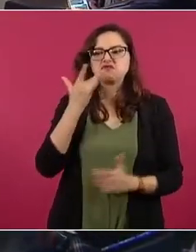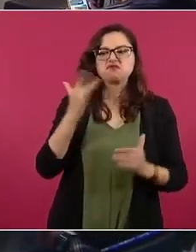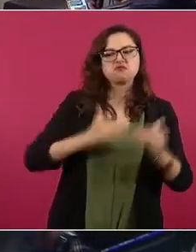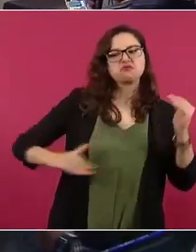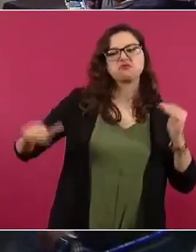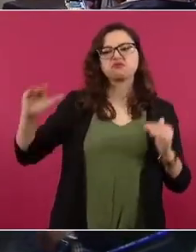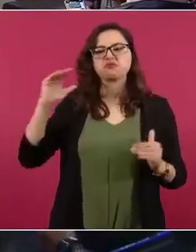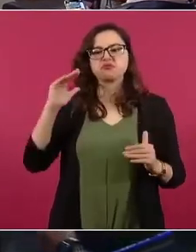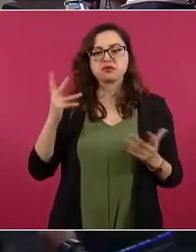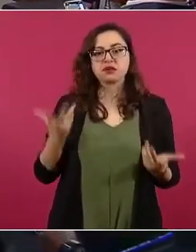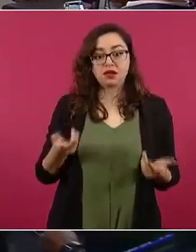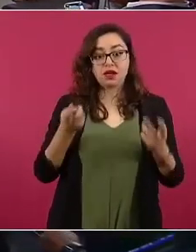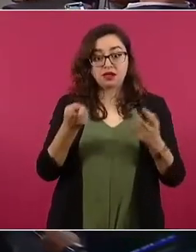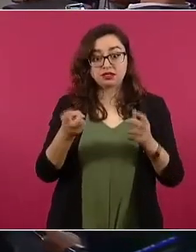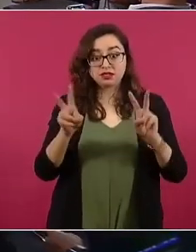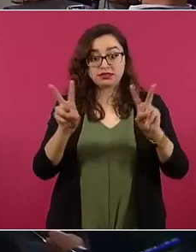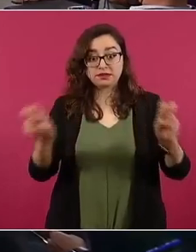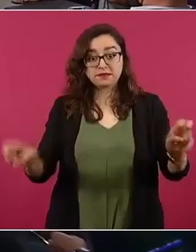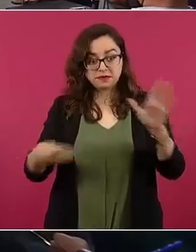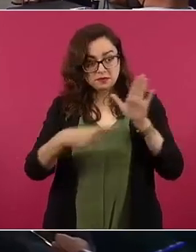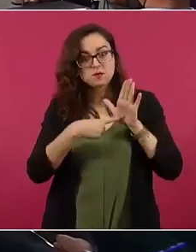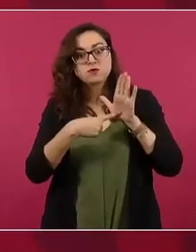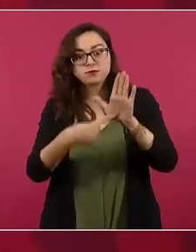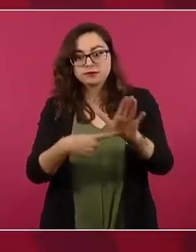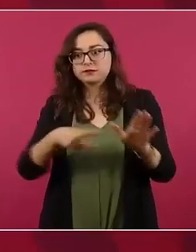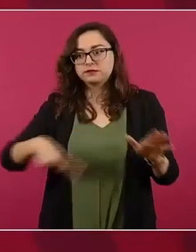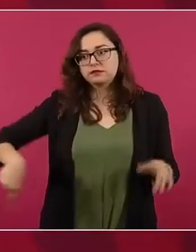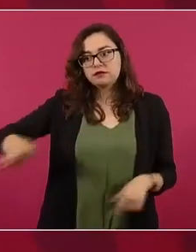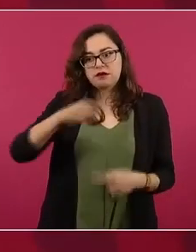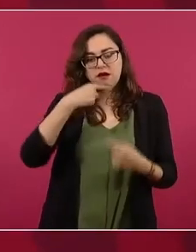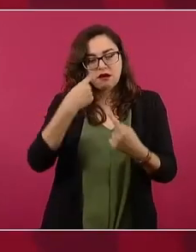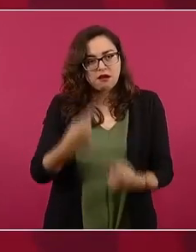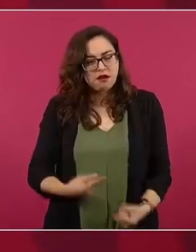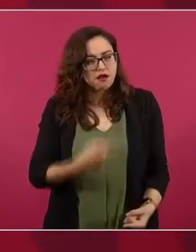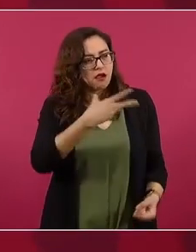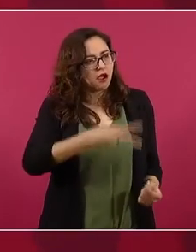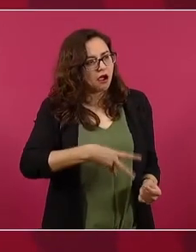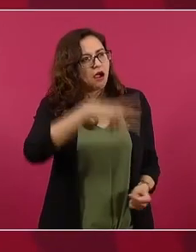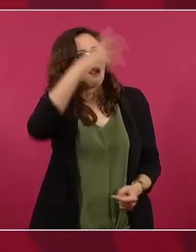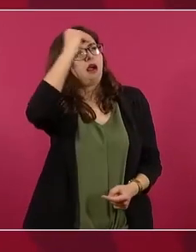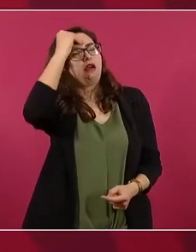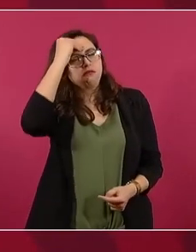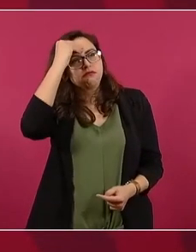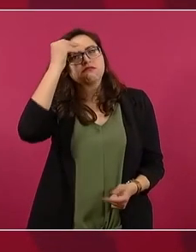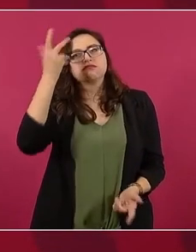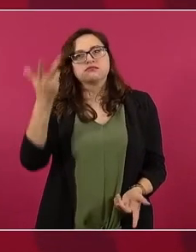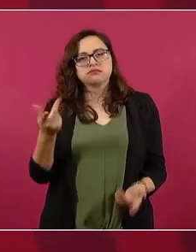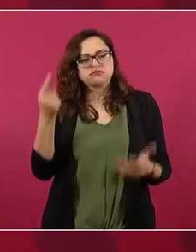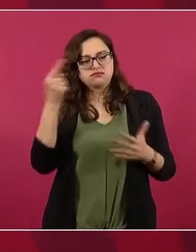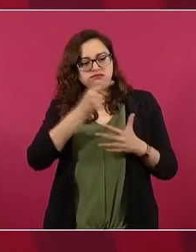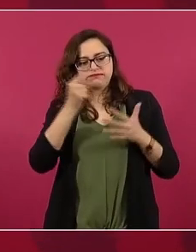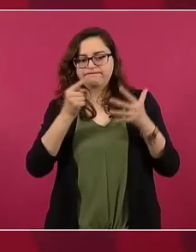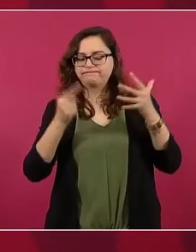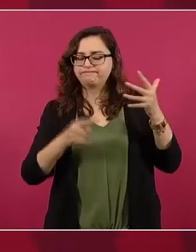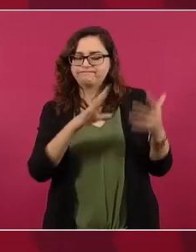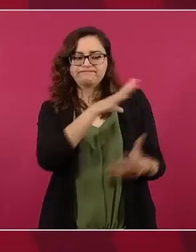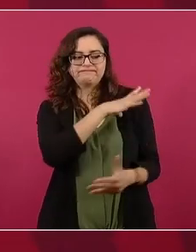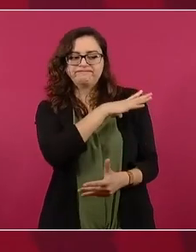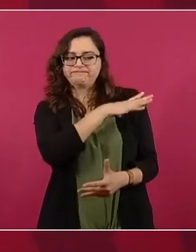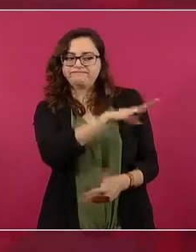para que sigamos avanzando, que se tenga una educación